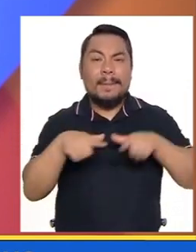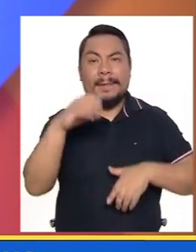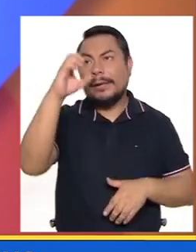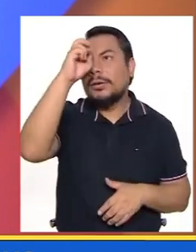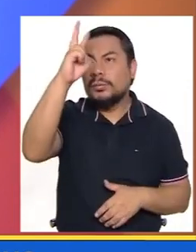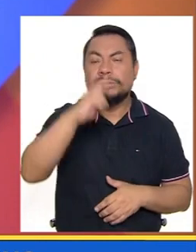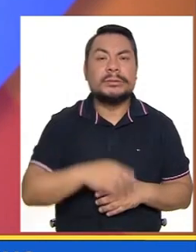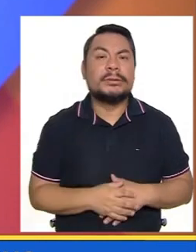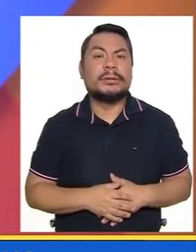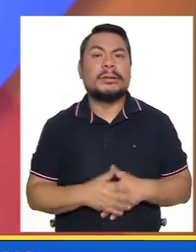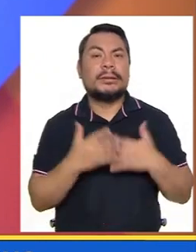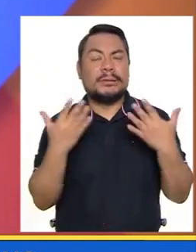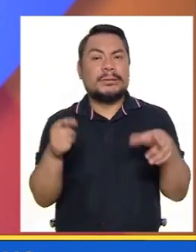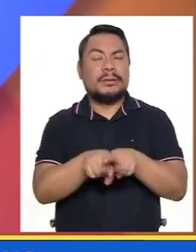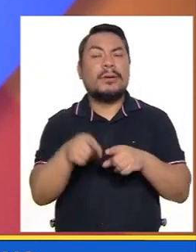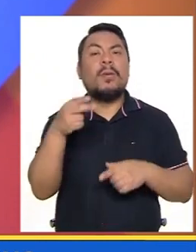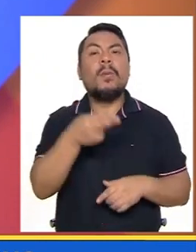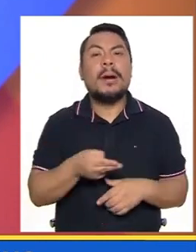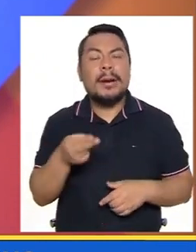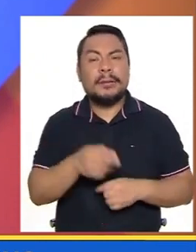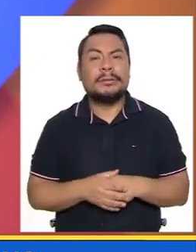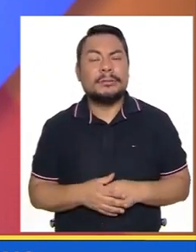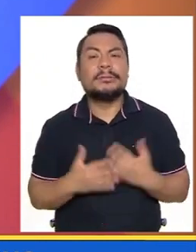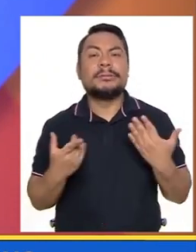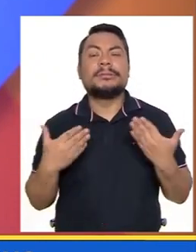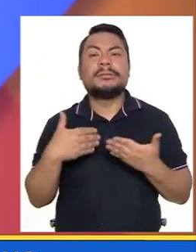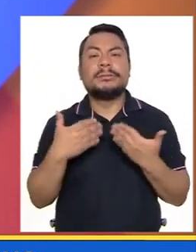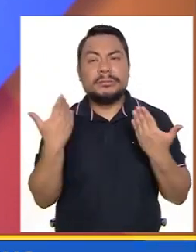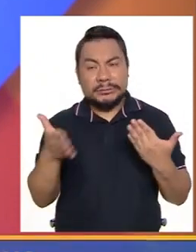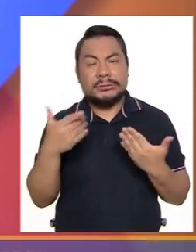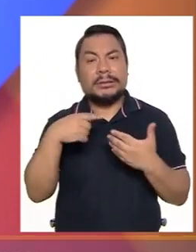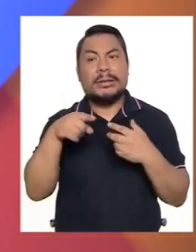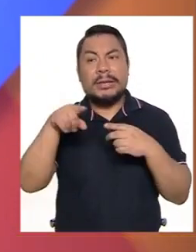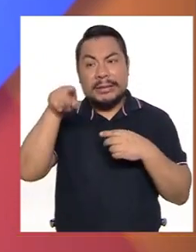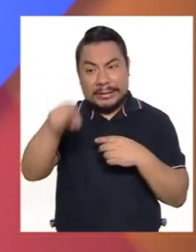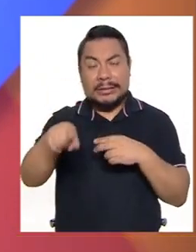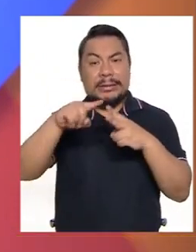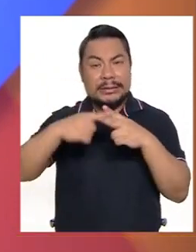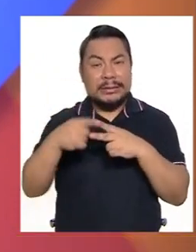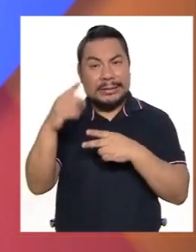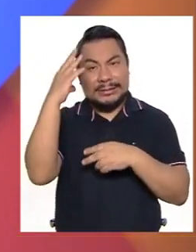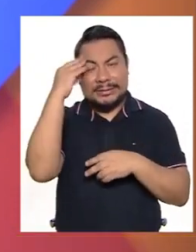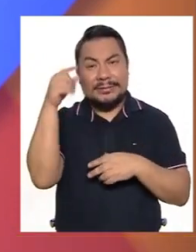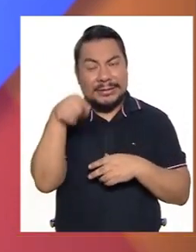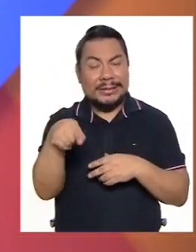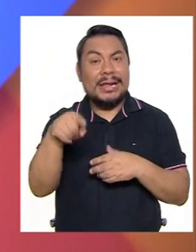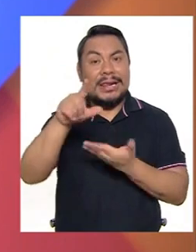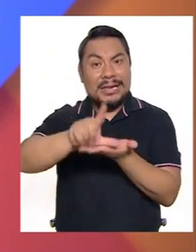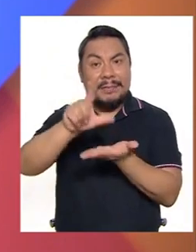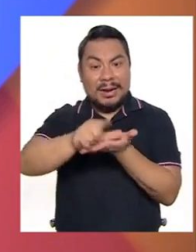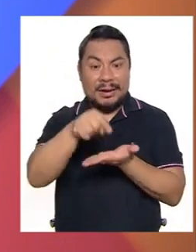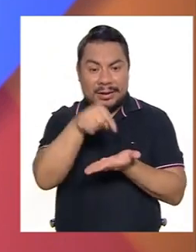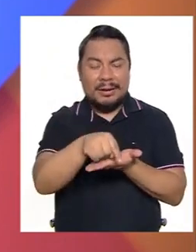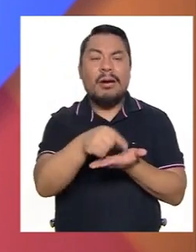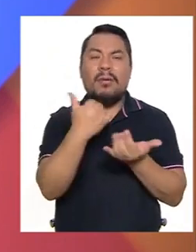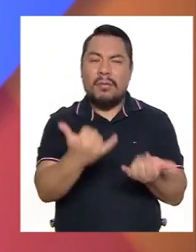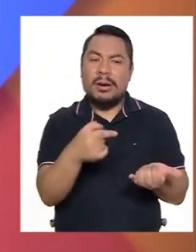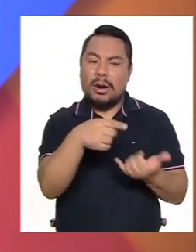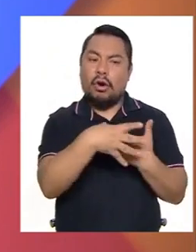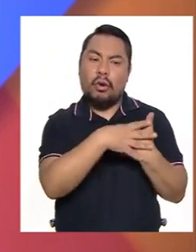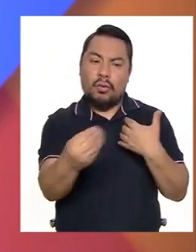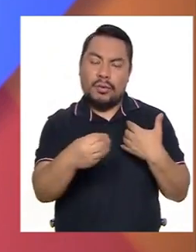Cusco y en Huancayo. Entonces, a partir de esta experiencia en Lima vamos a tener ahora